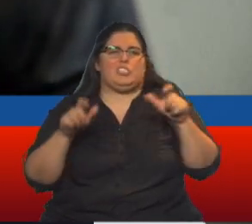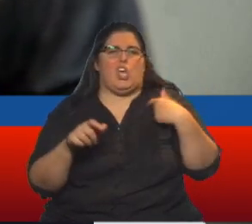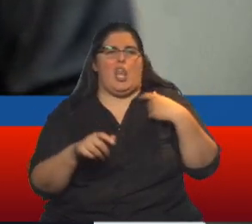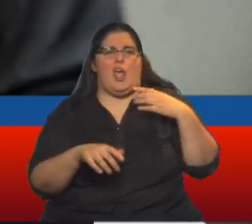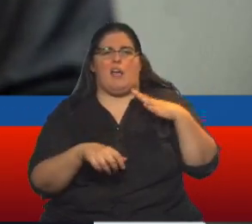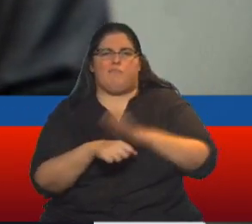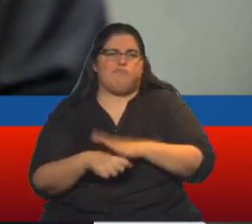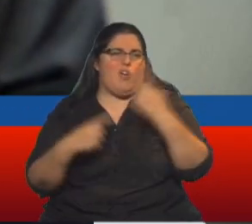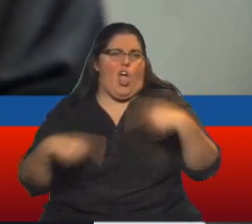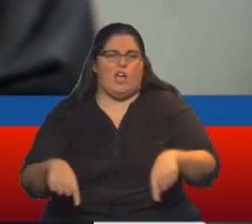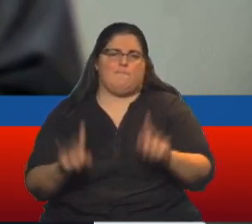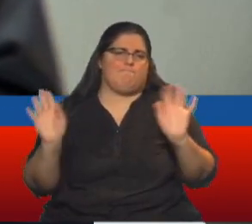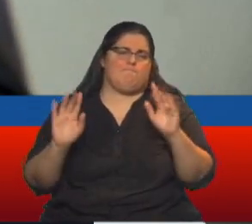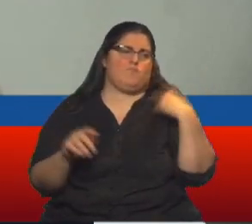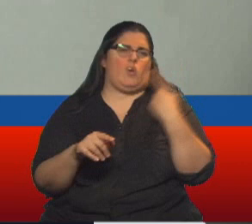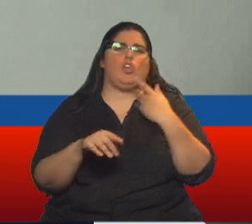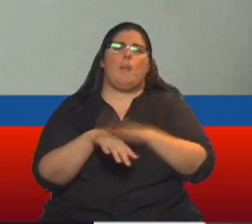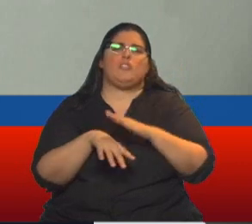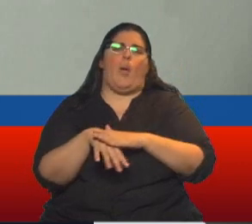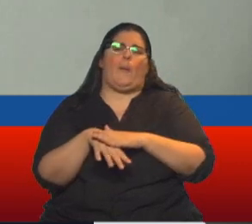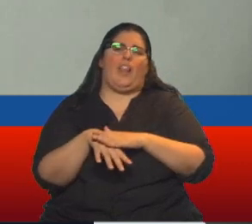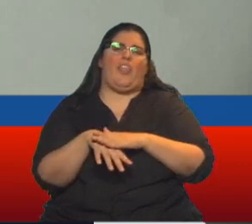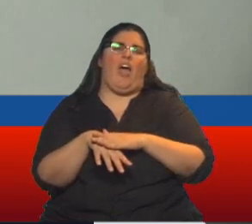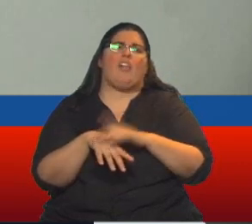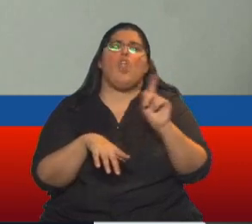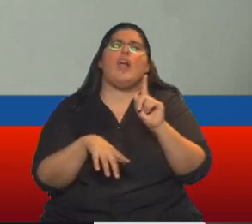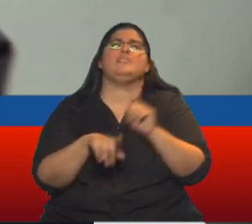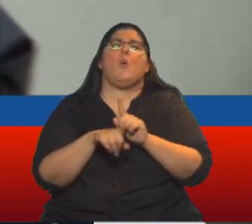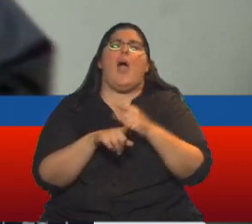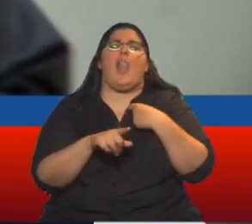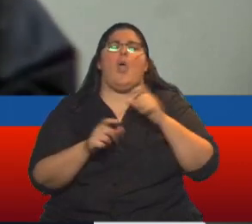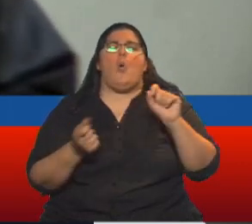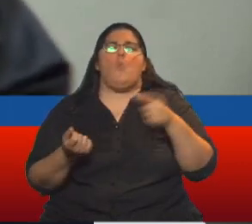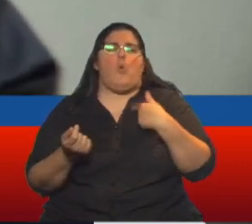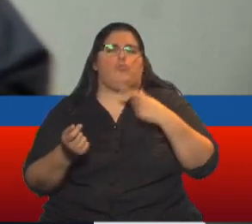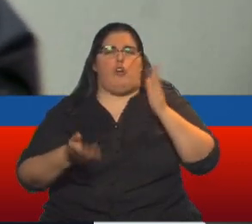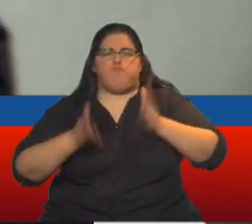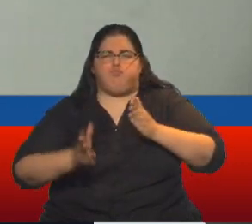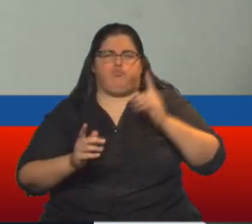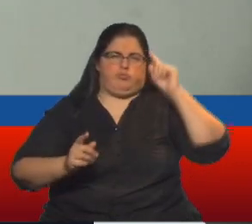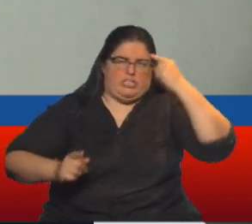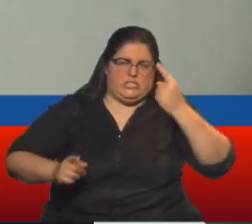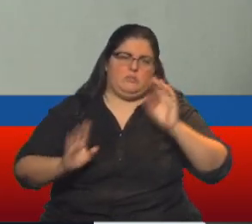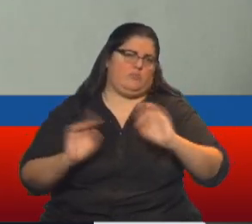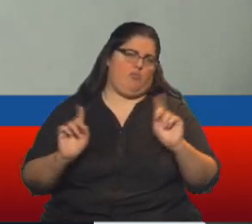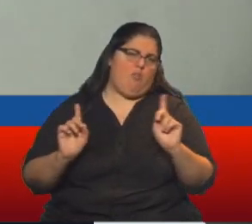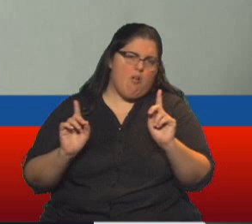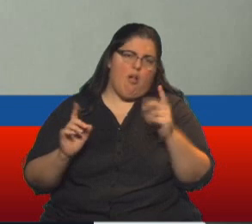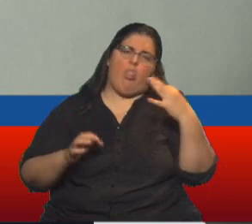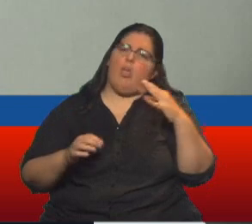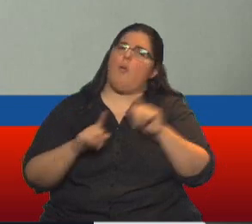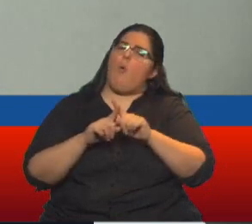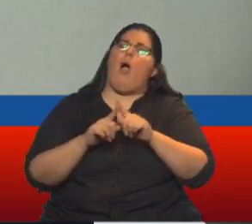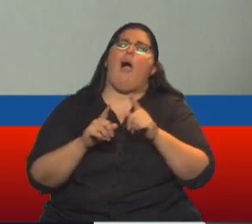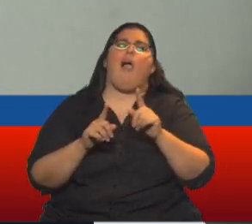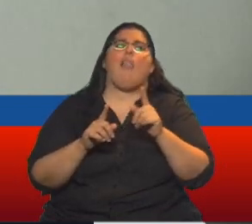y nuestra responsabilidad no es actuar con brutalidad ni demencialidad sino actuar en el